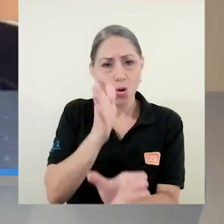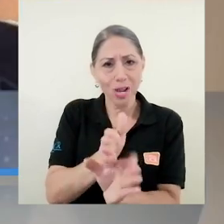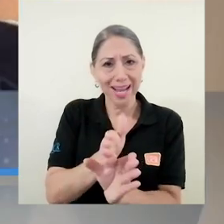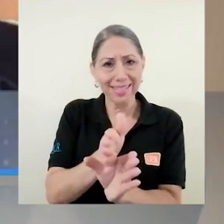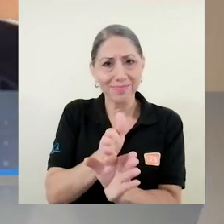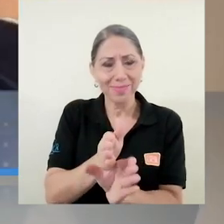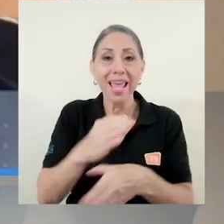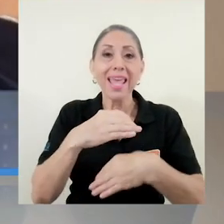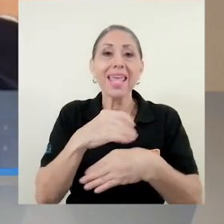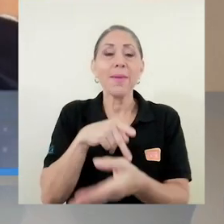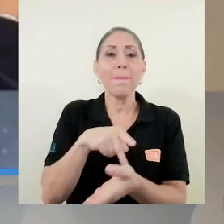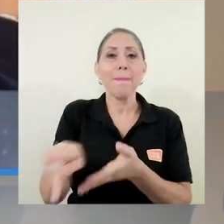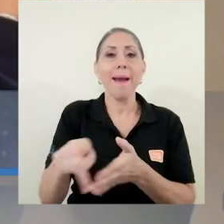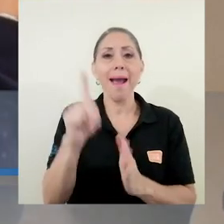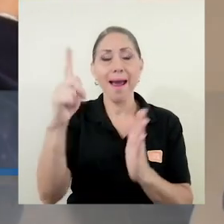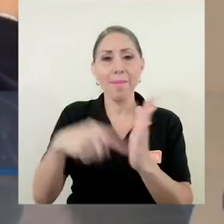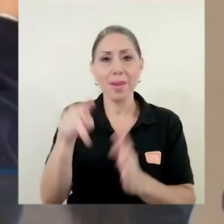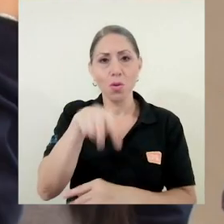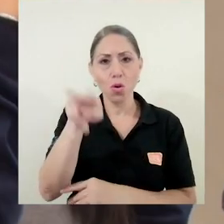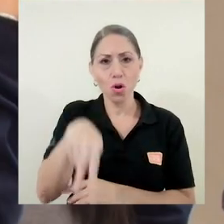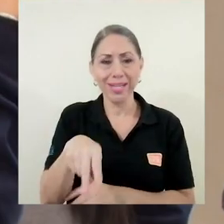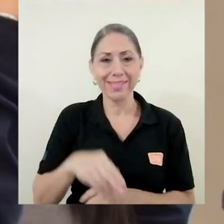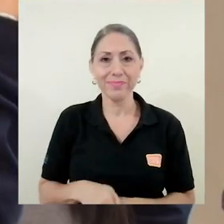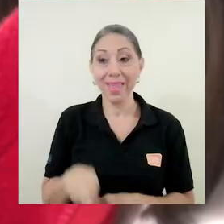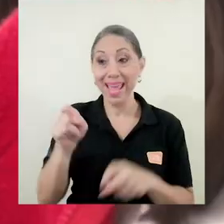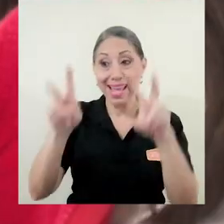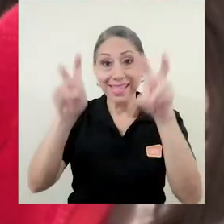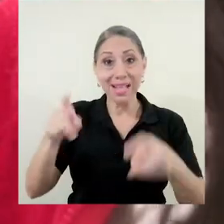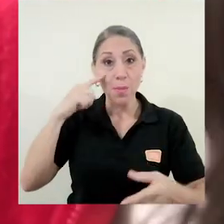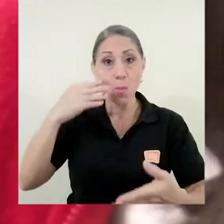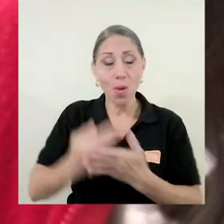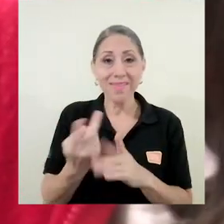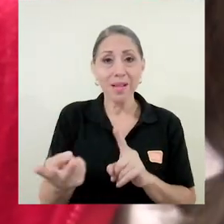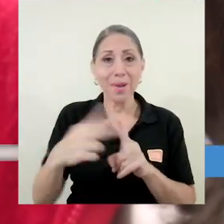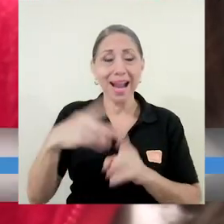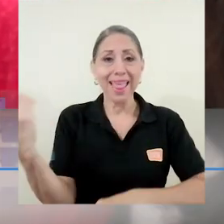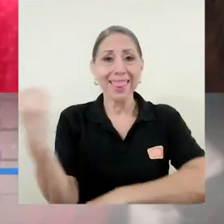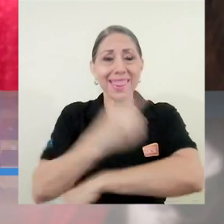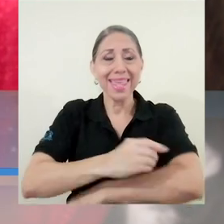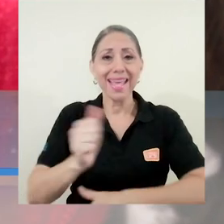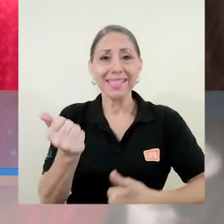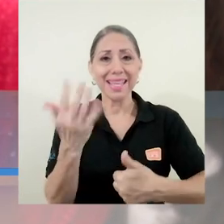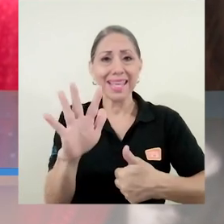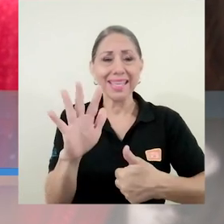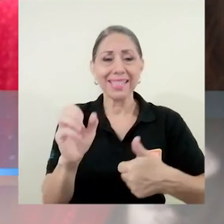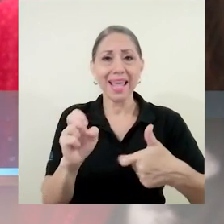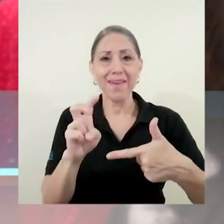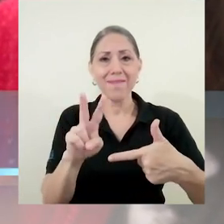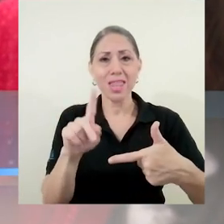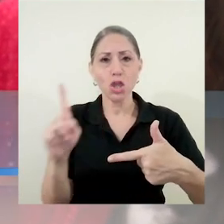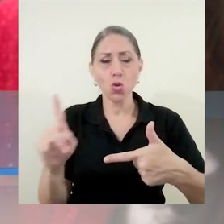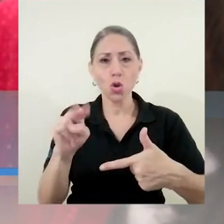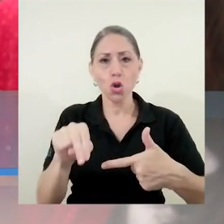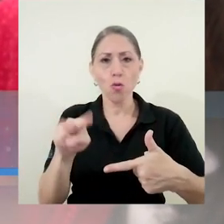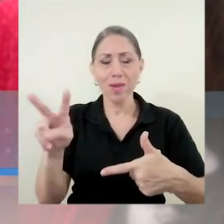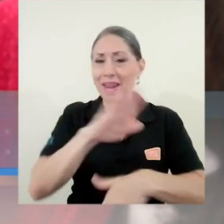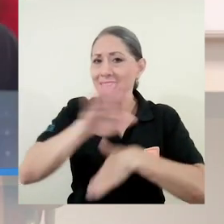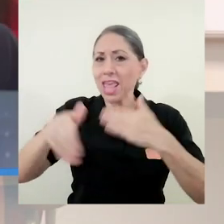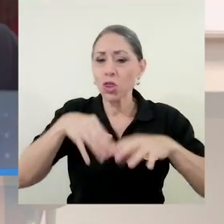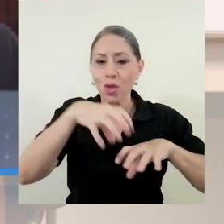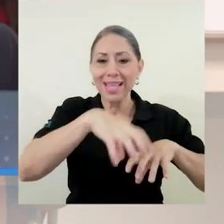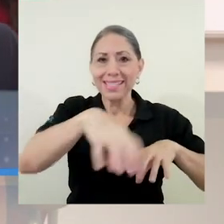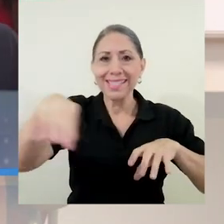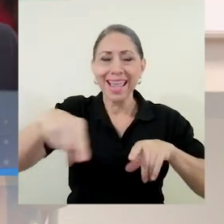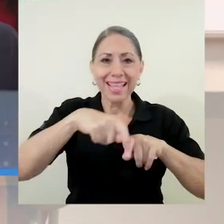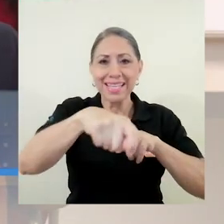Psicológicas y realizar un pago de 1.000 colones. La prueba se aplicará los días 15 y 21 de noviembre en